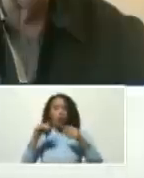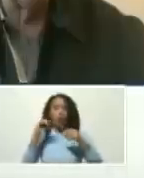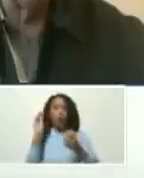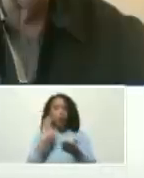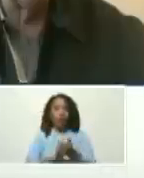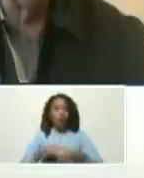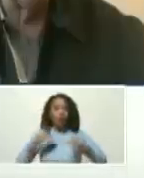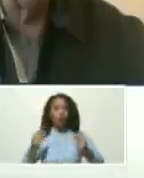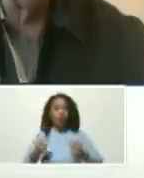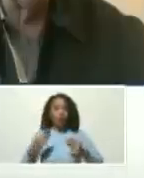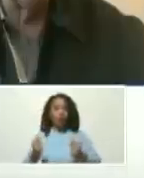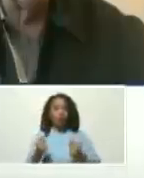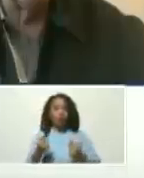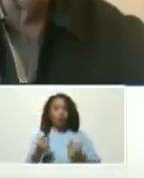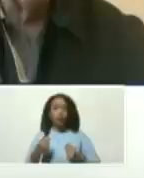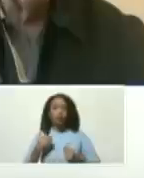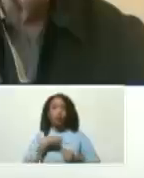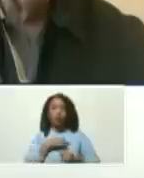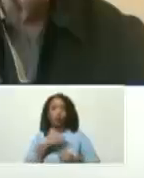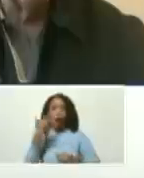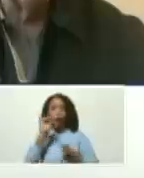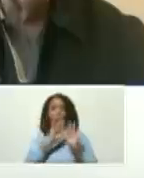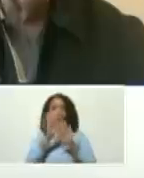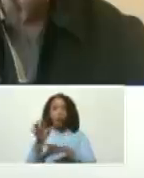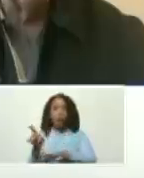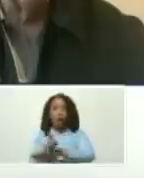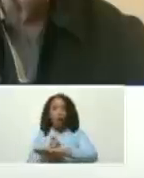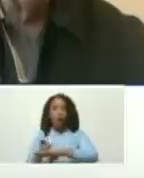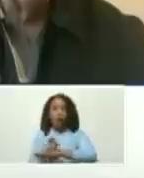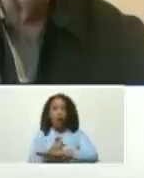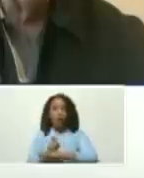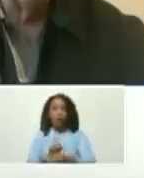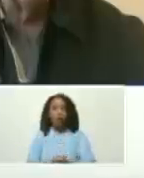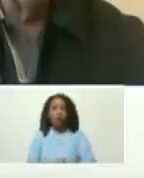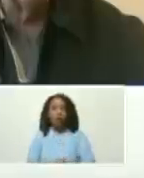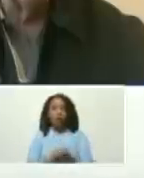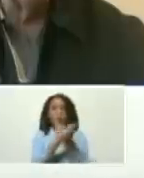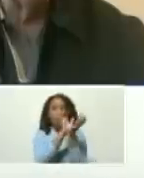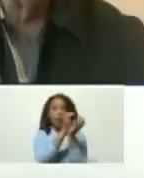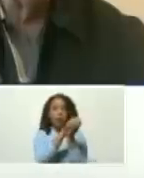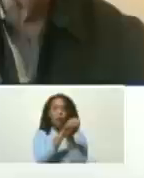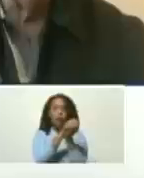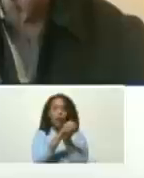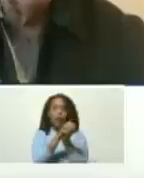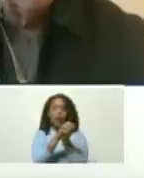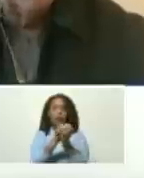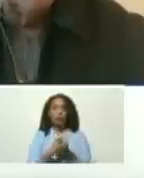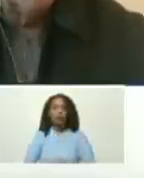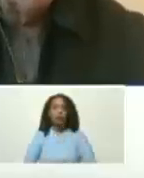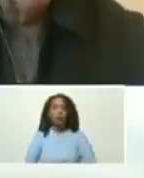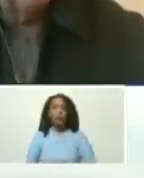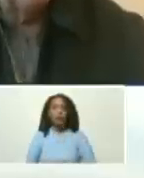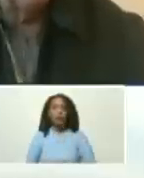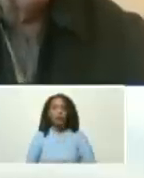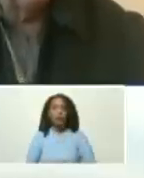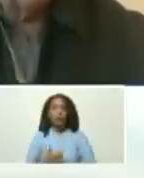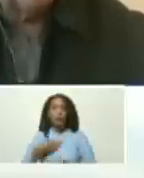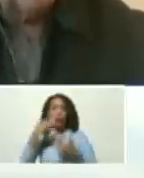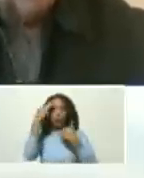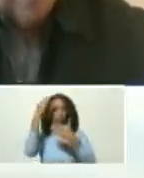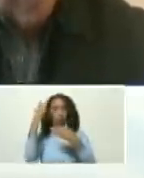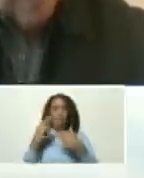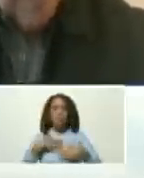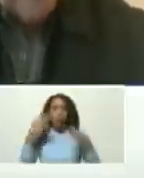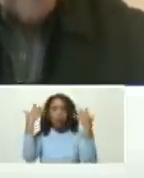cuente con todo el apoyo el gobernador Margarita y Nueva Esparta mi saludo y mi